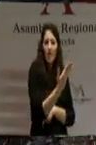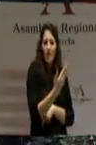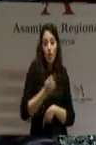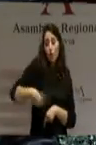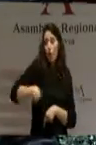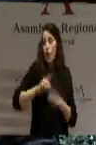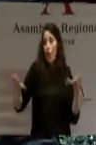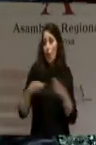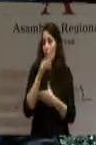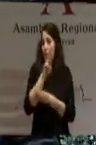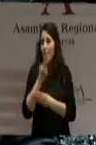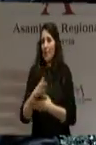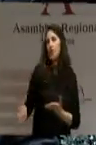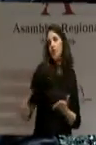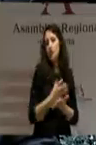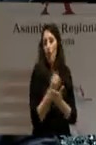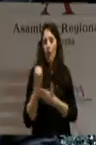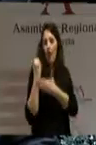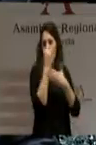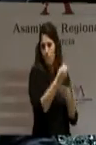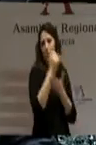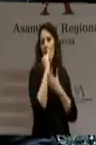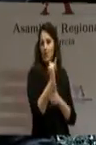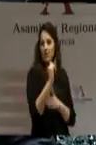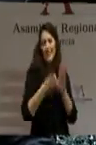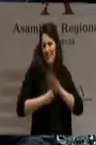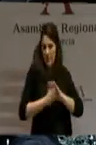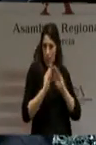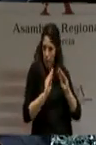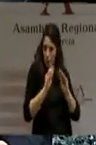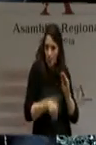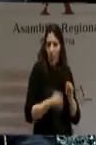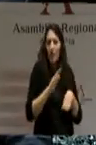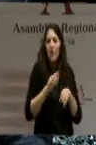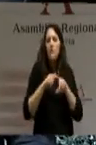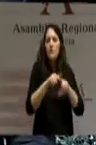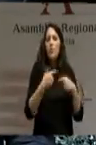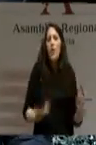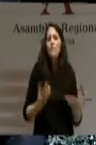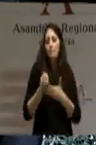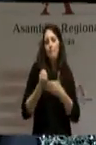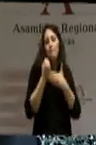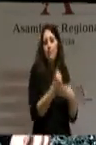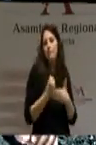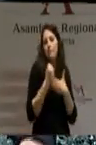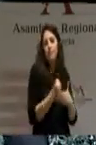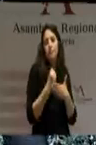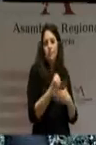el Grupo Parlamentario Popular, que seguirá siendo el tuyo para ayudarte en tu nueva tarea de Gobierno.